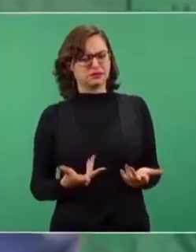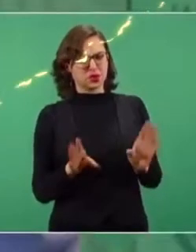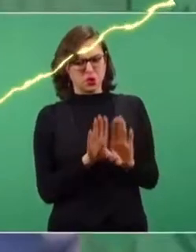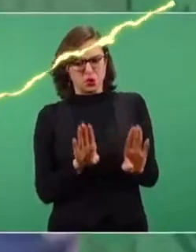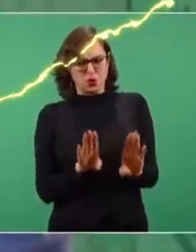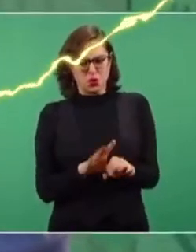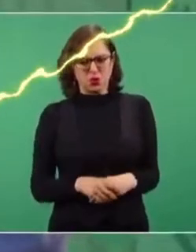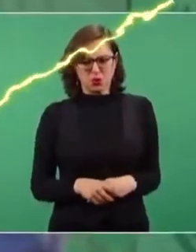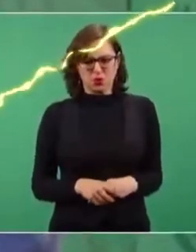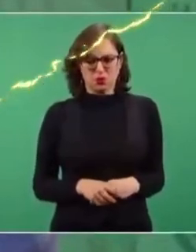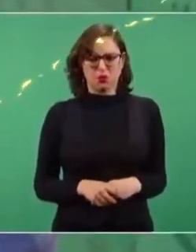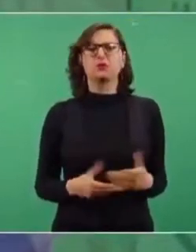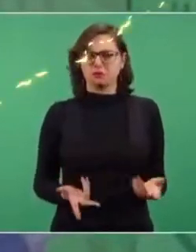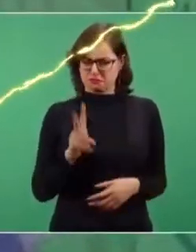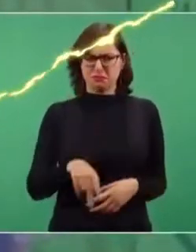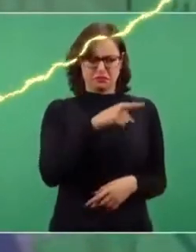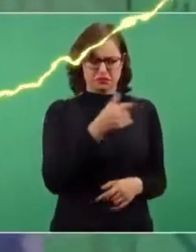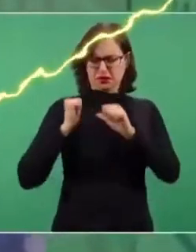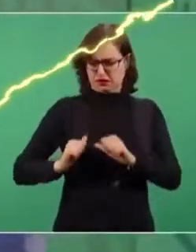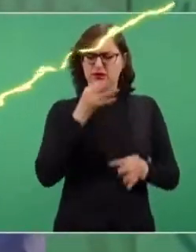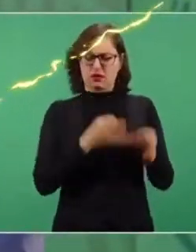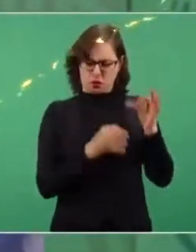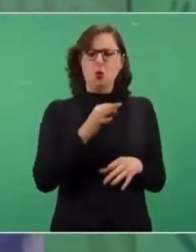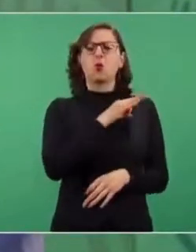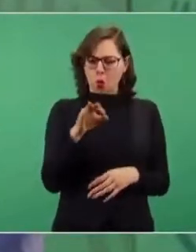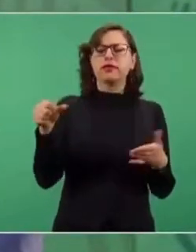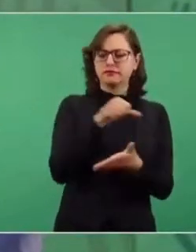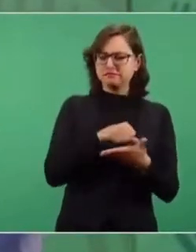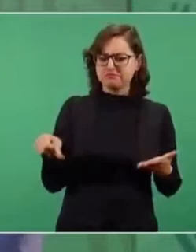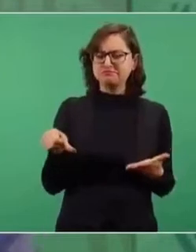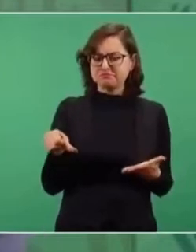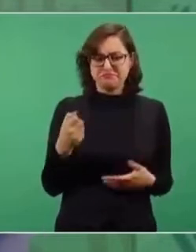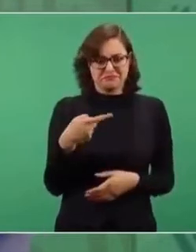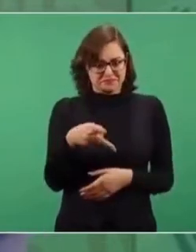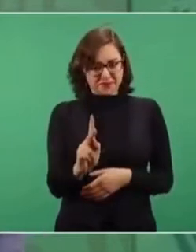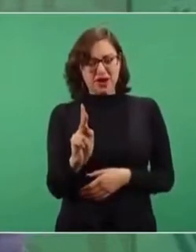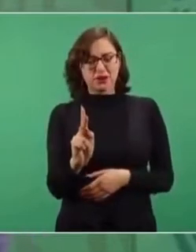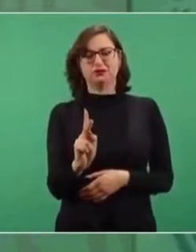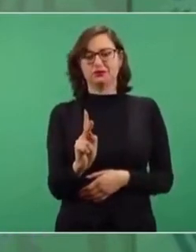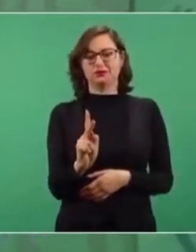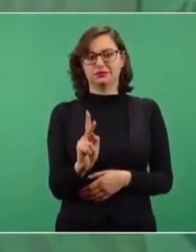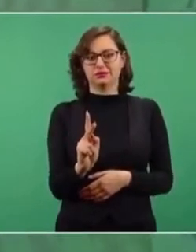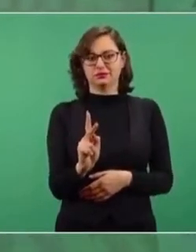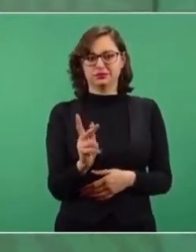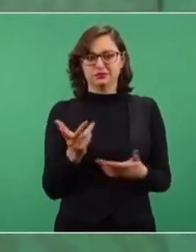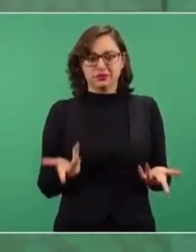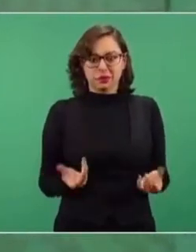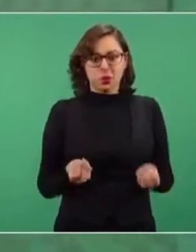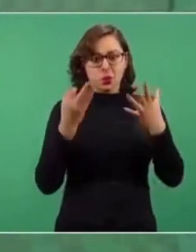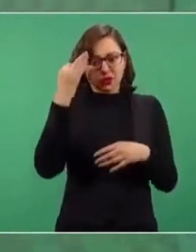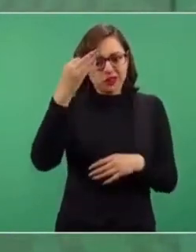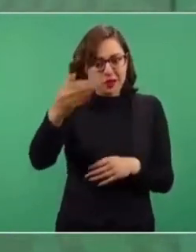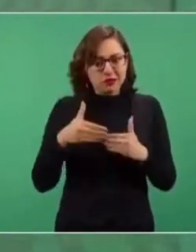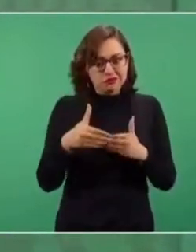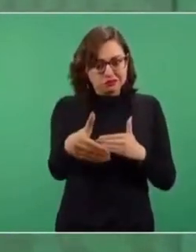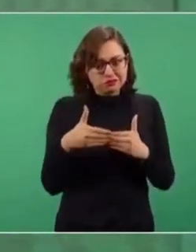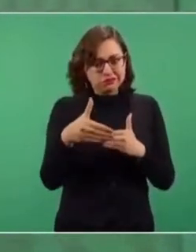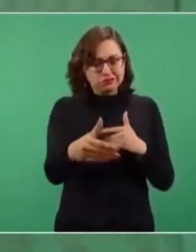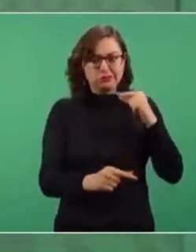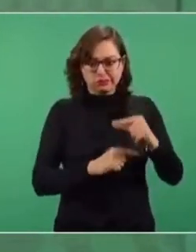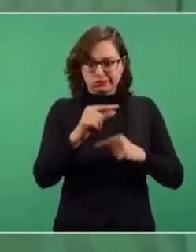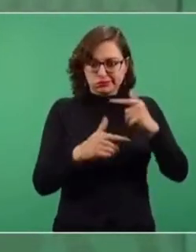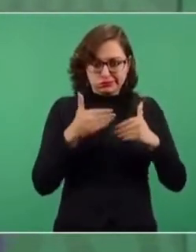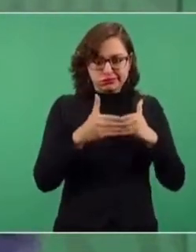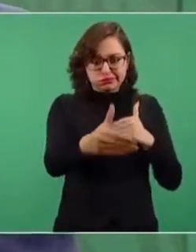la autonomía, la facultad para hacerlo, pero en un tiempo determinado, de manera